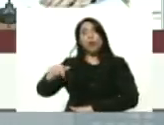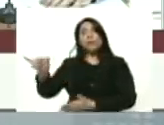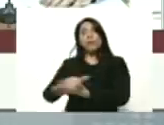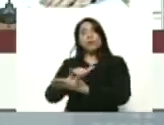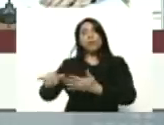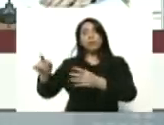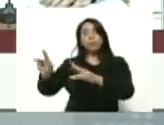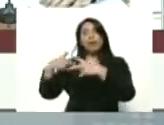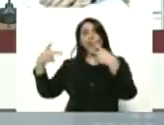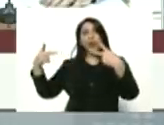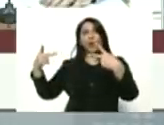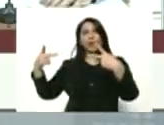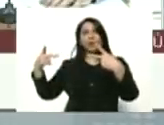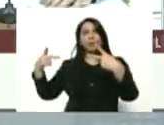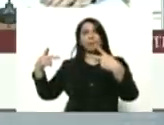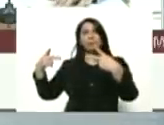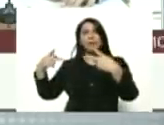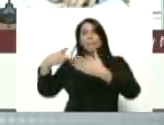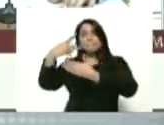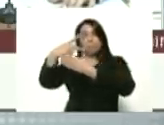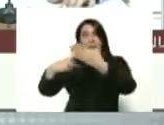tuvo una portada